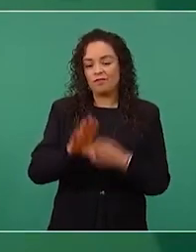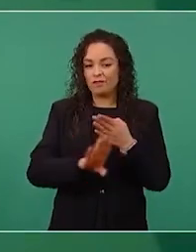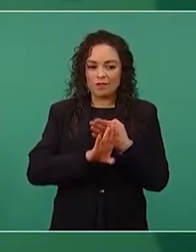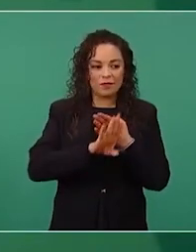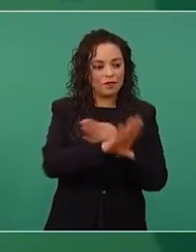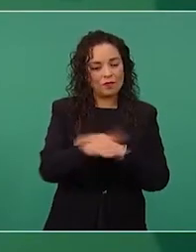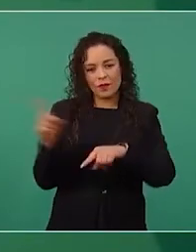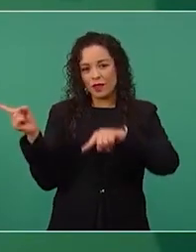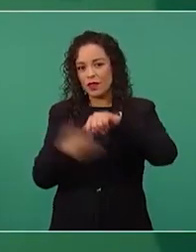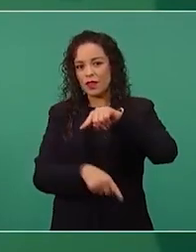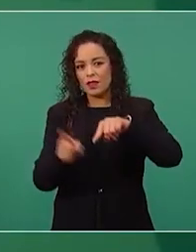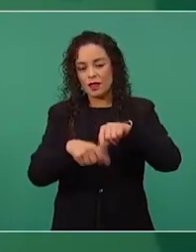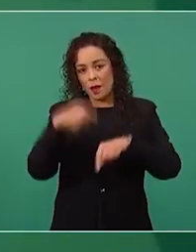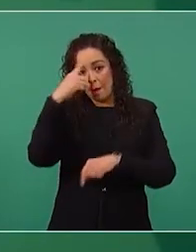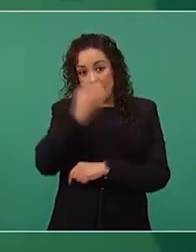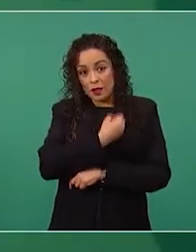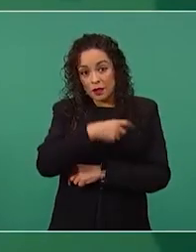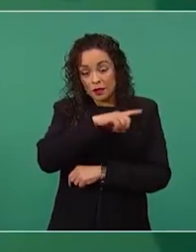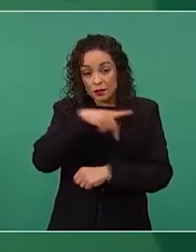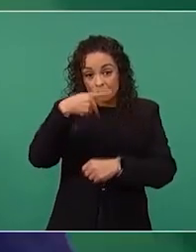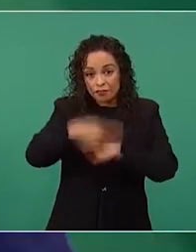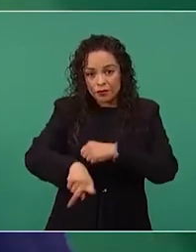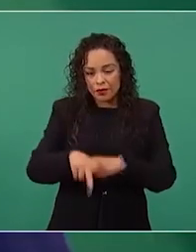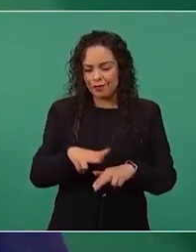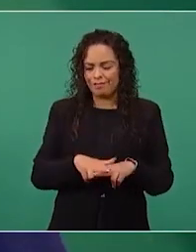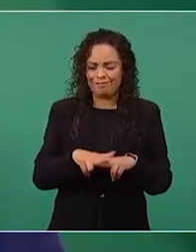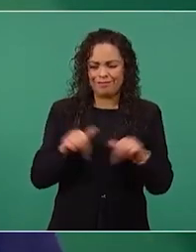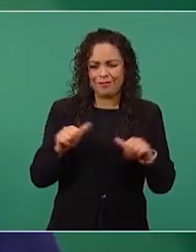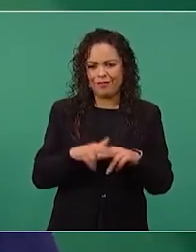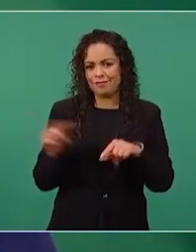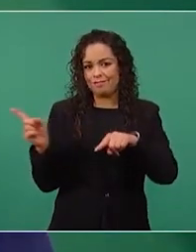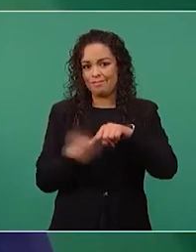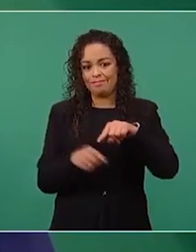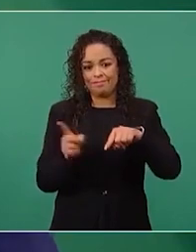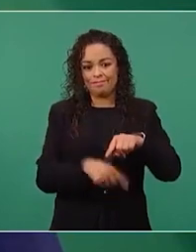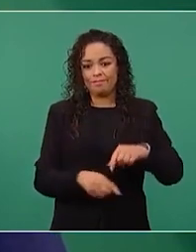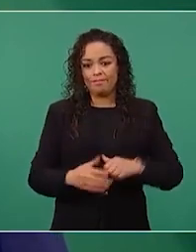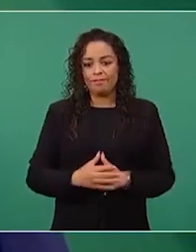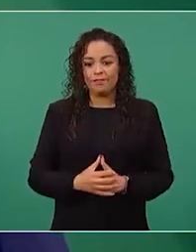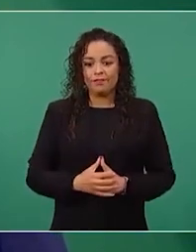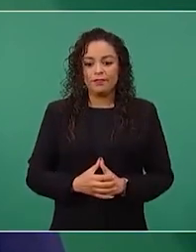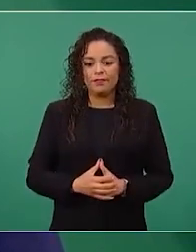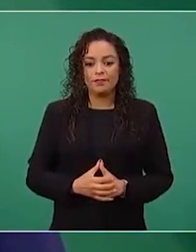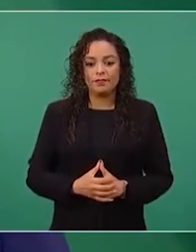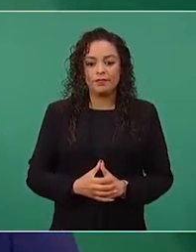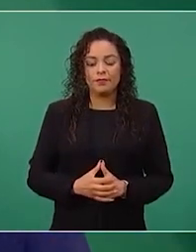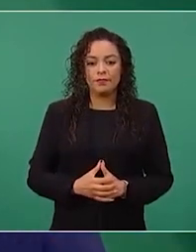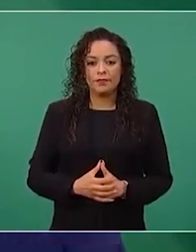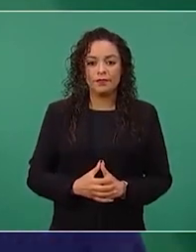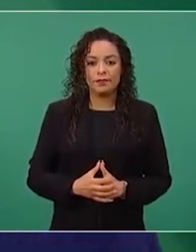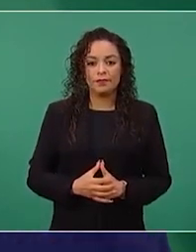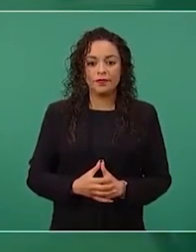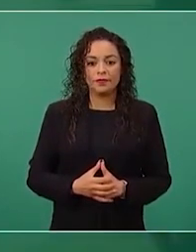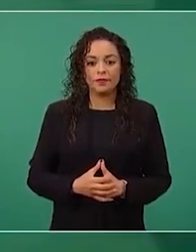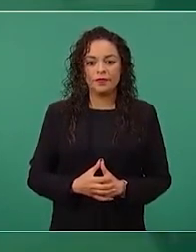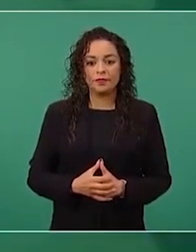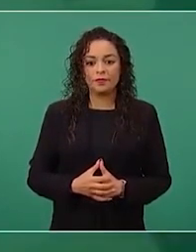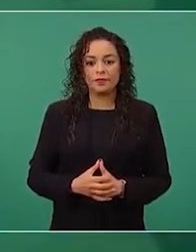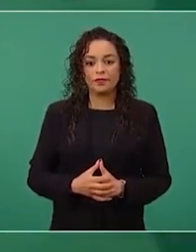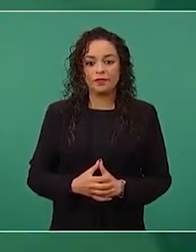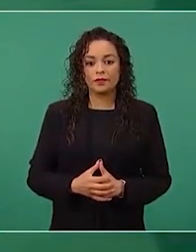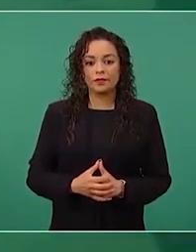y no hay eh influencia que valga